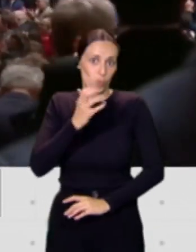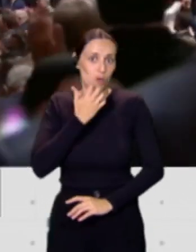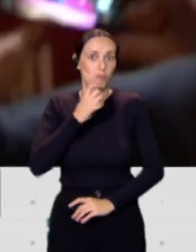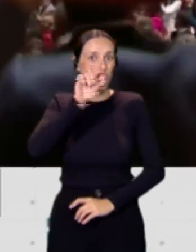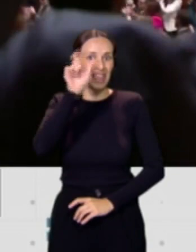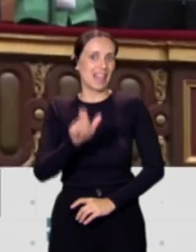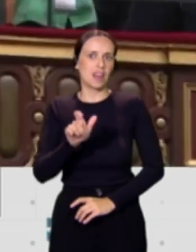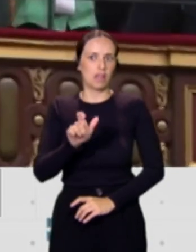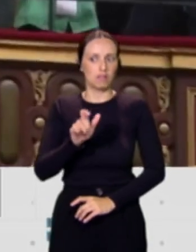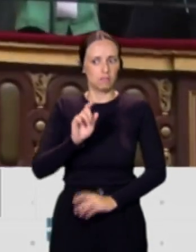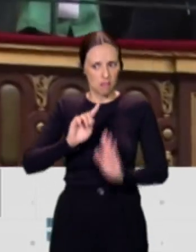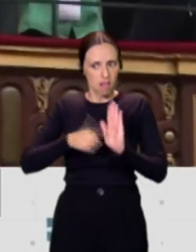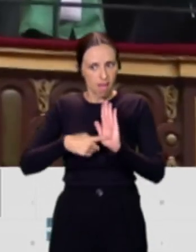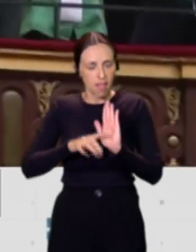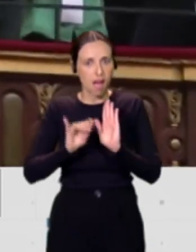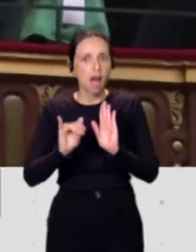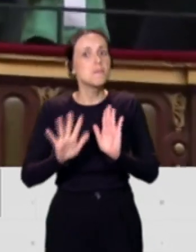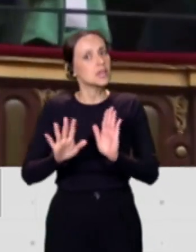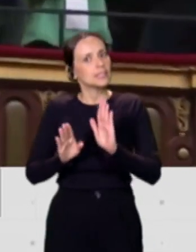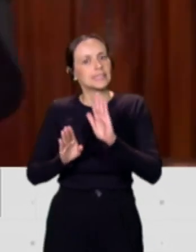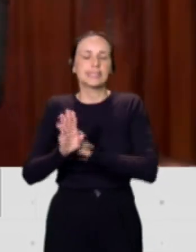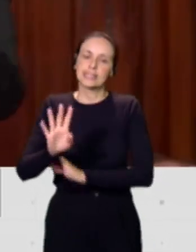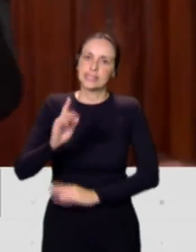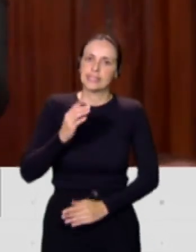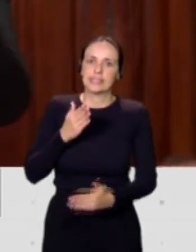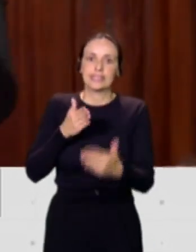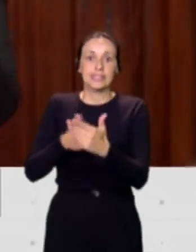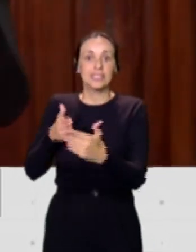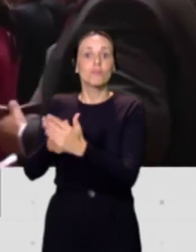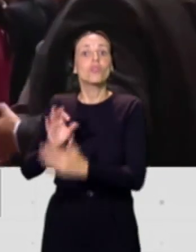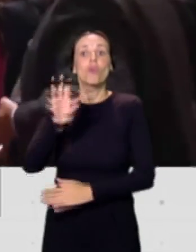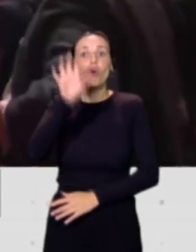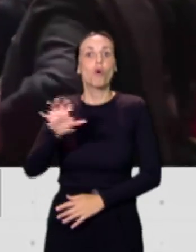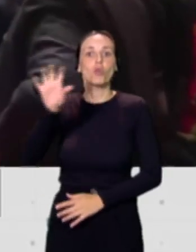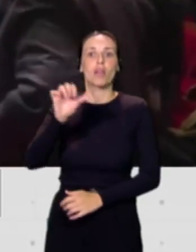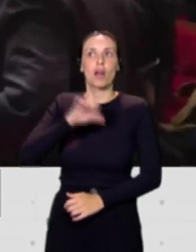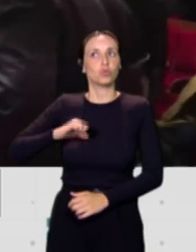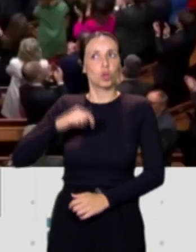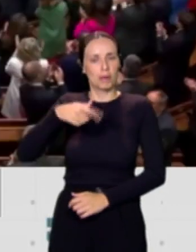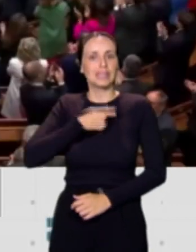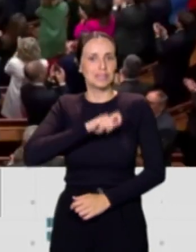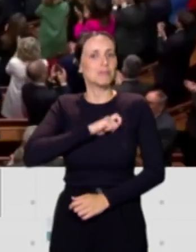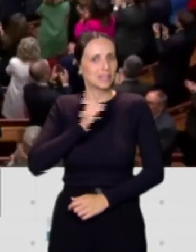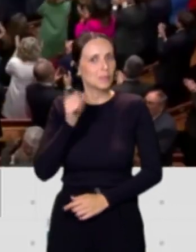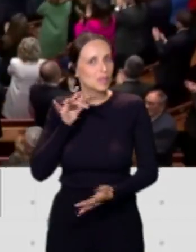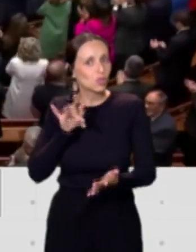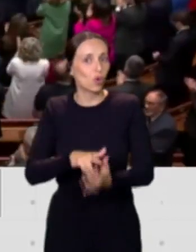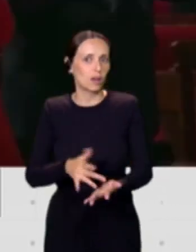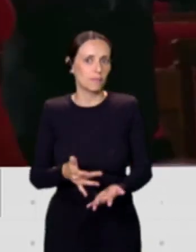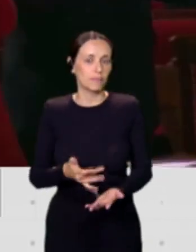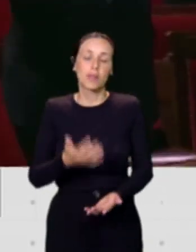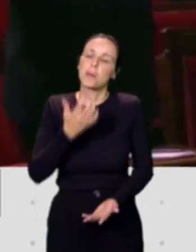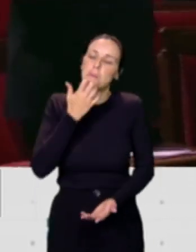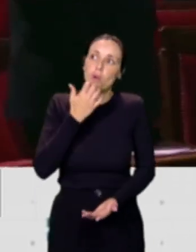políticas que se están llevando a cabo y también en algunas comunidades o en más de las que quisiéramos en España, pues en estos países se